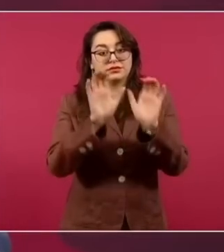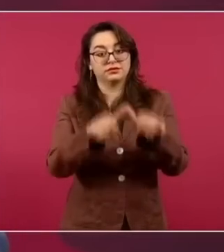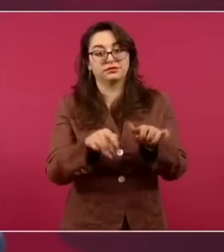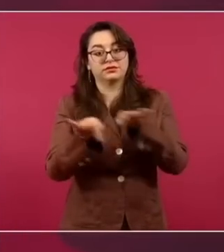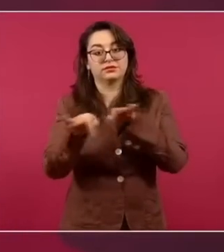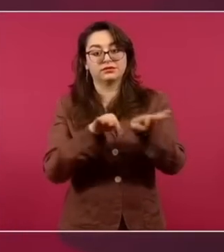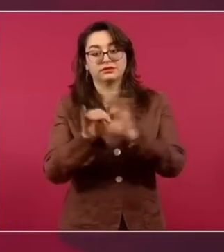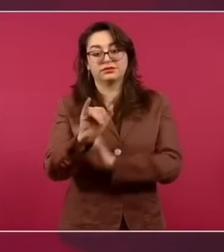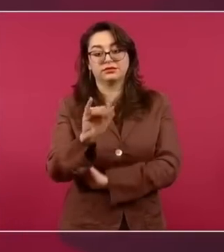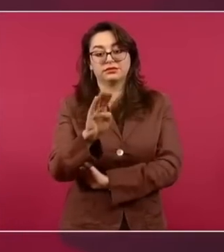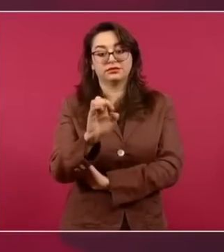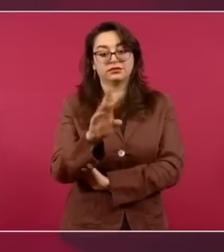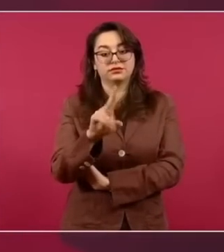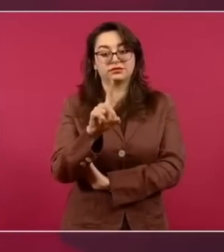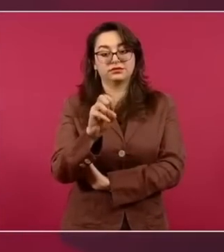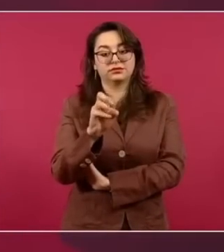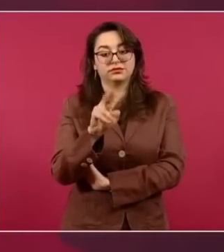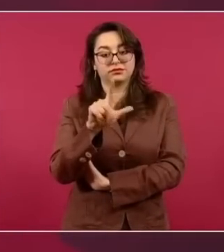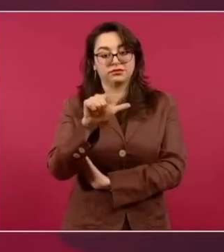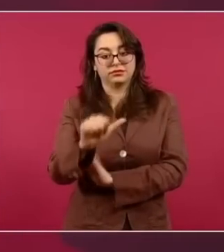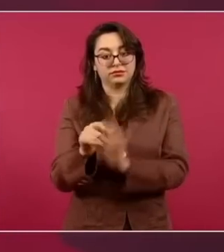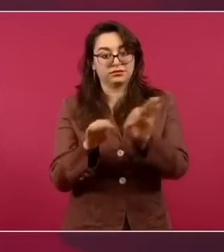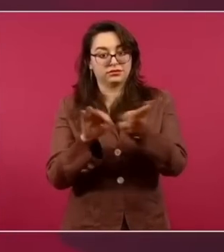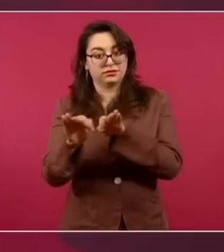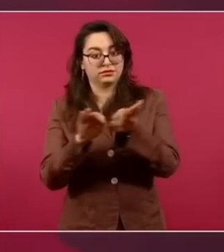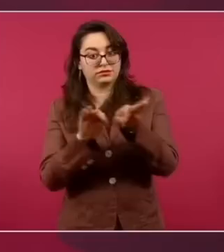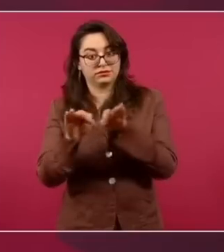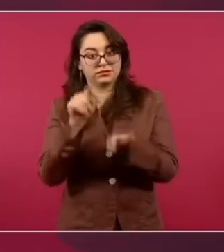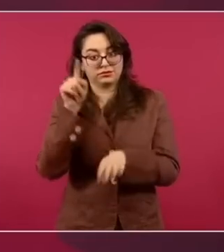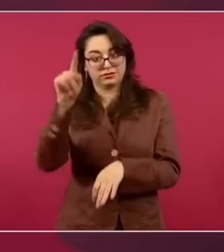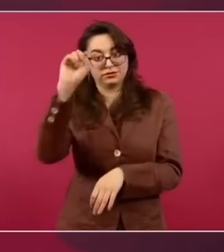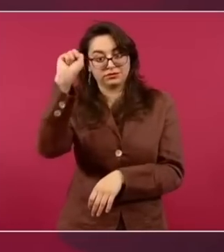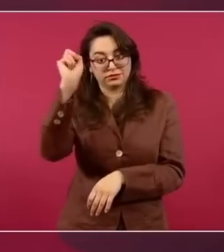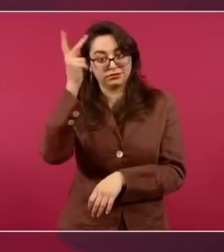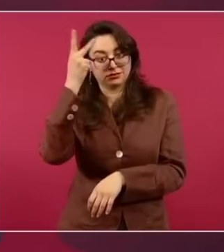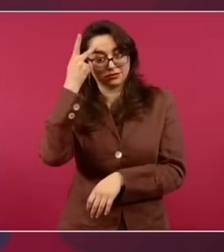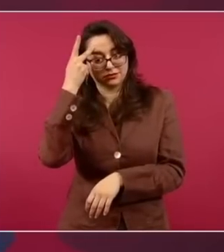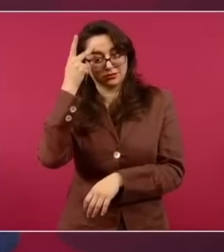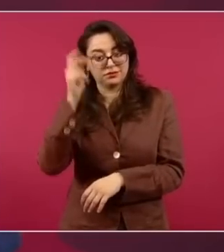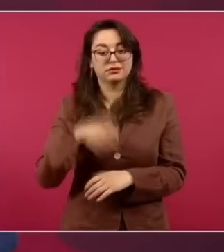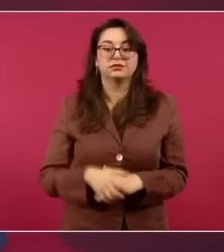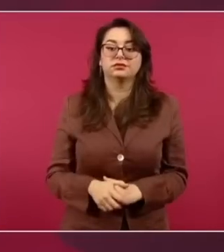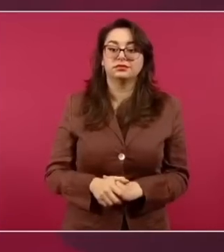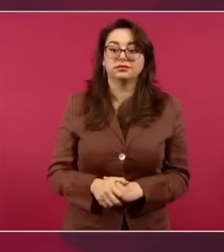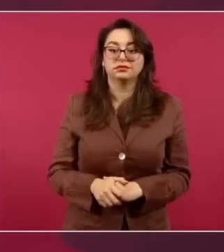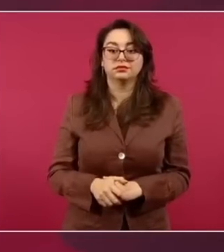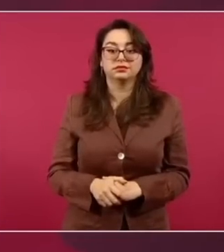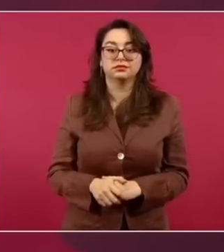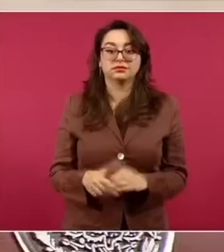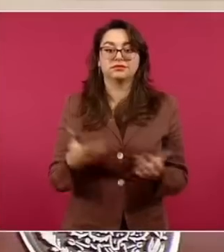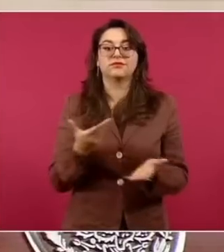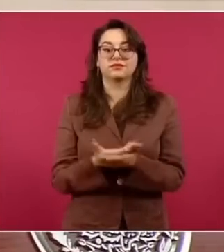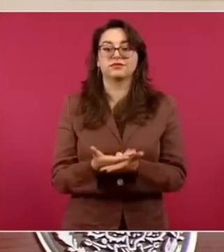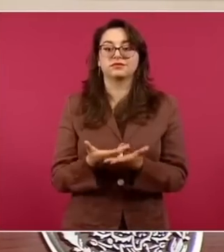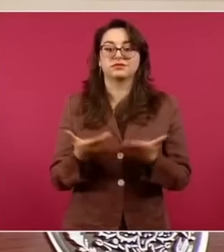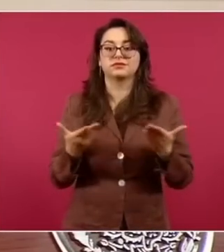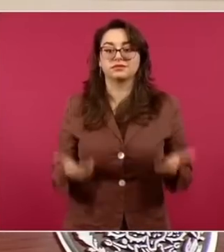en Tamasuchal en San Luis Potosí. Una que por cierto ahora ya